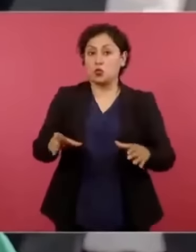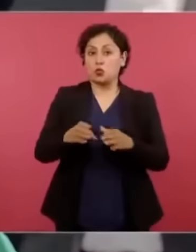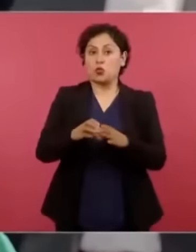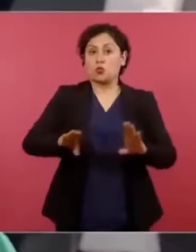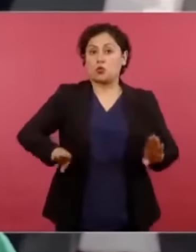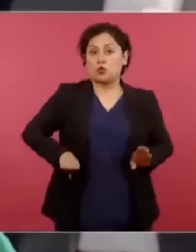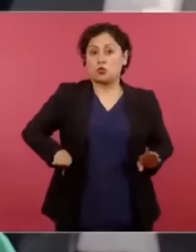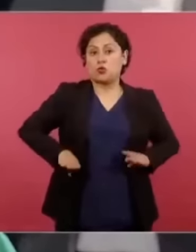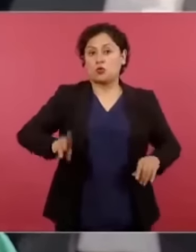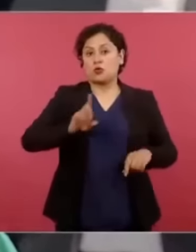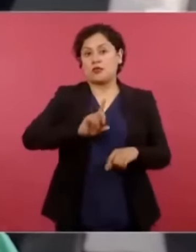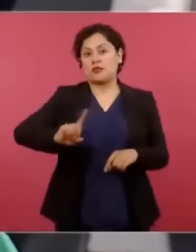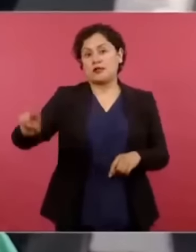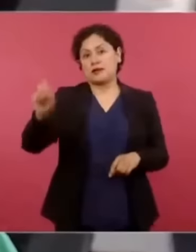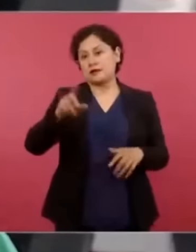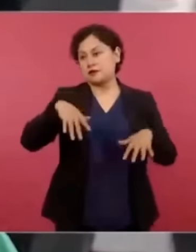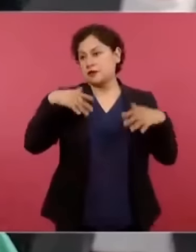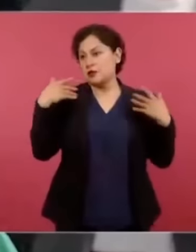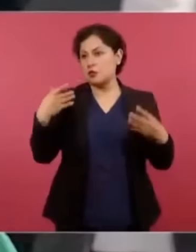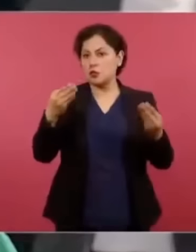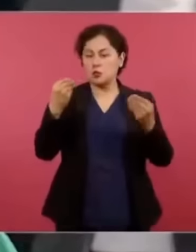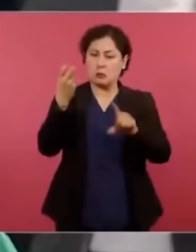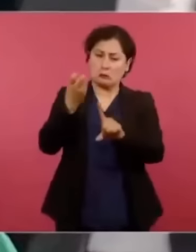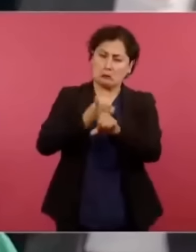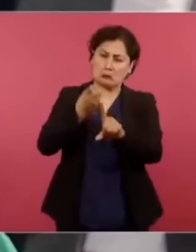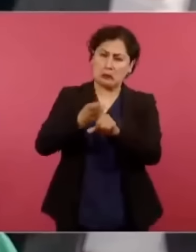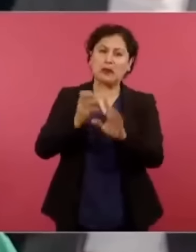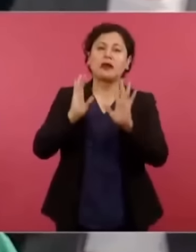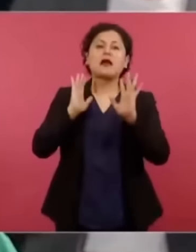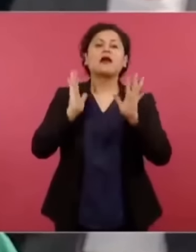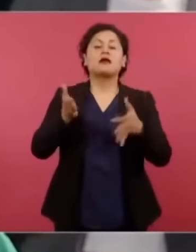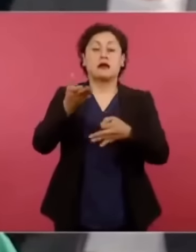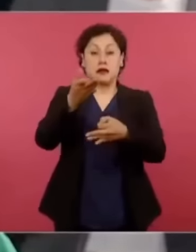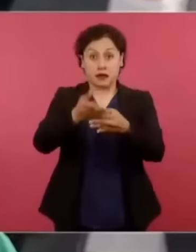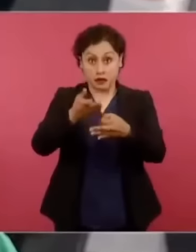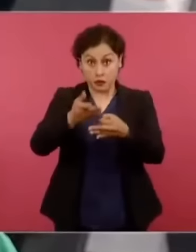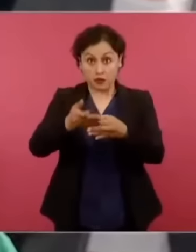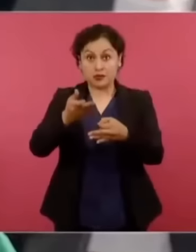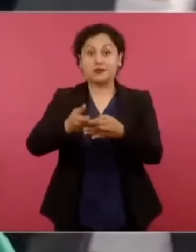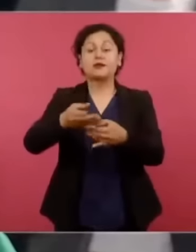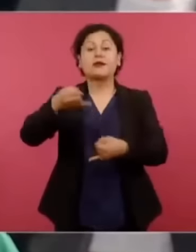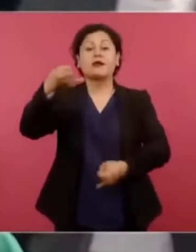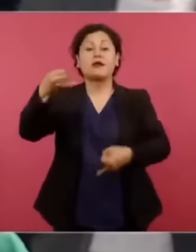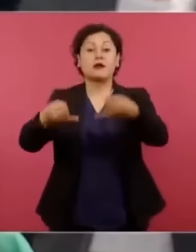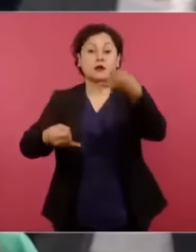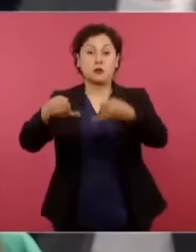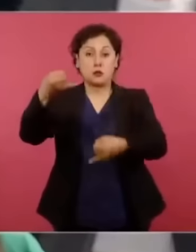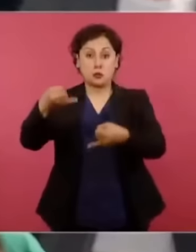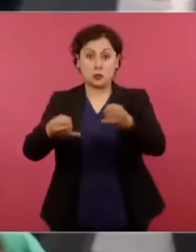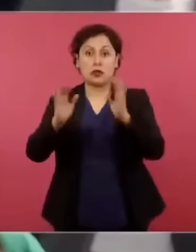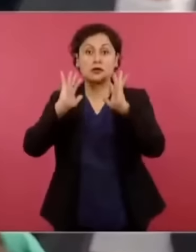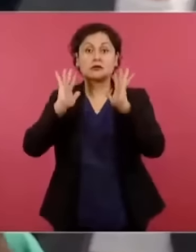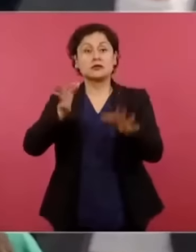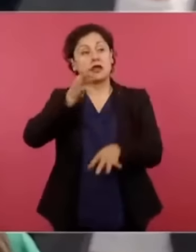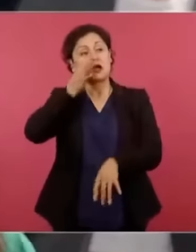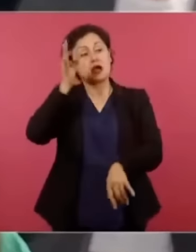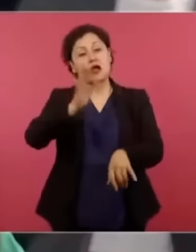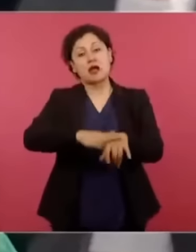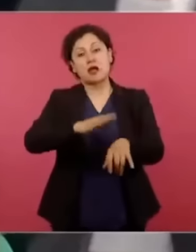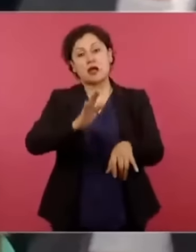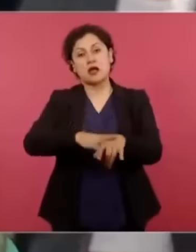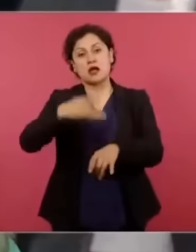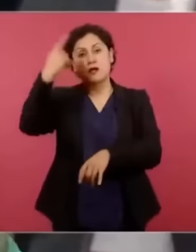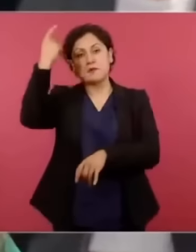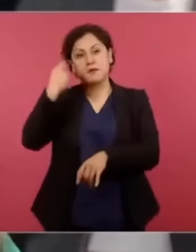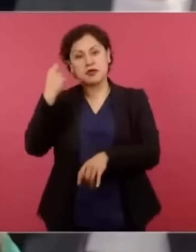situación. Un juez ya ha ordenado que se le, incluso que se le, no sólo que se le regrese el tema de la pensión,